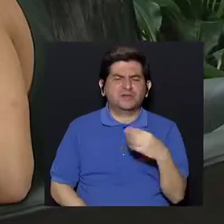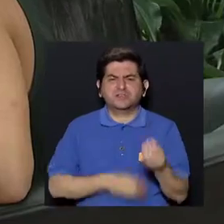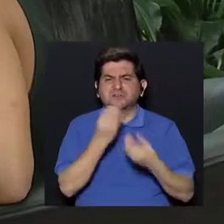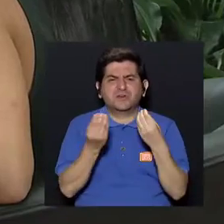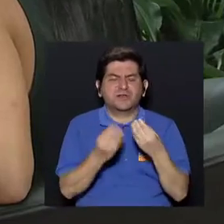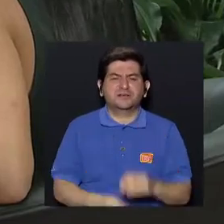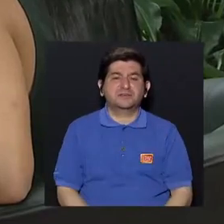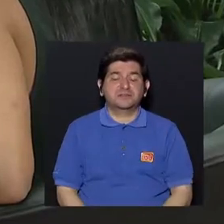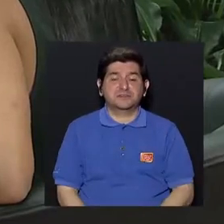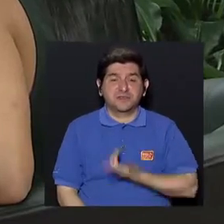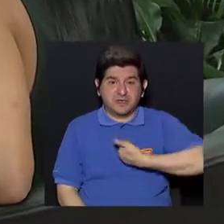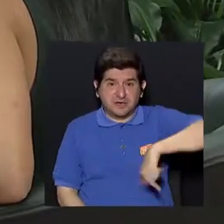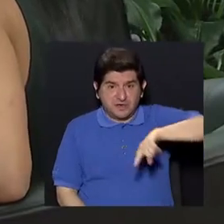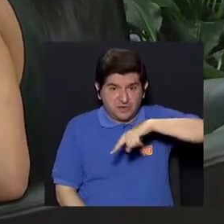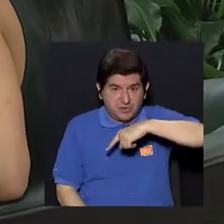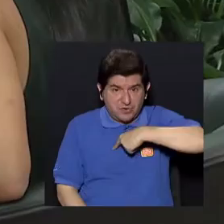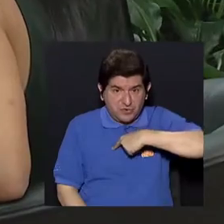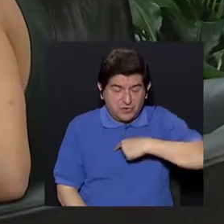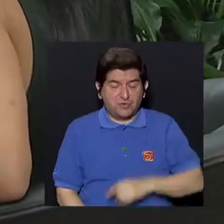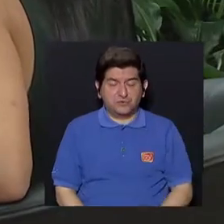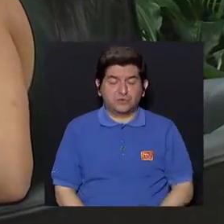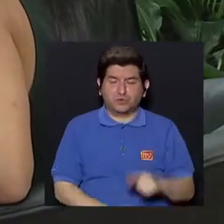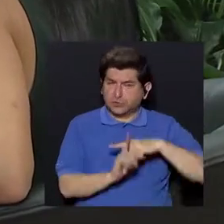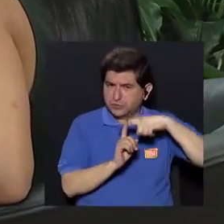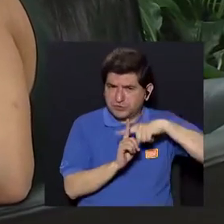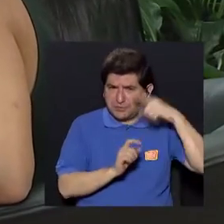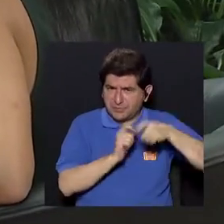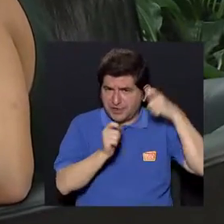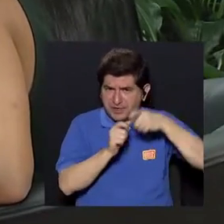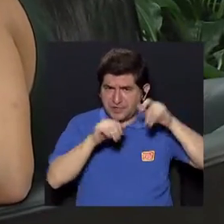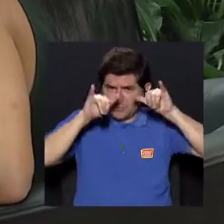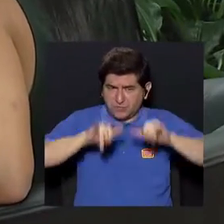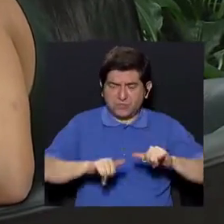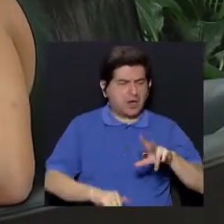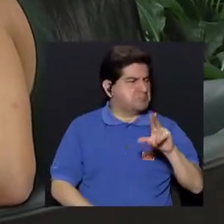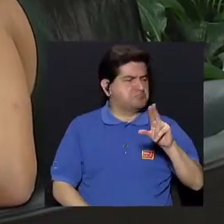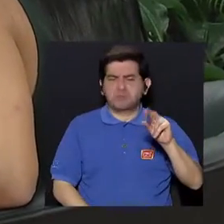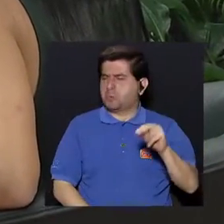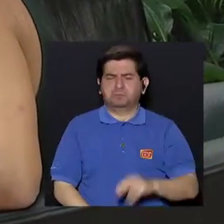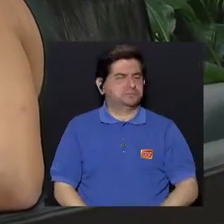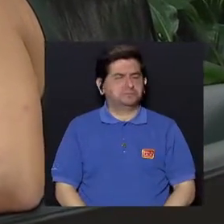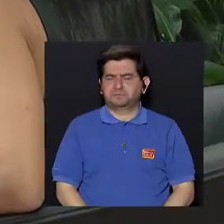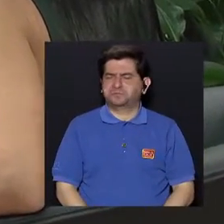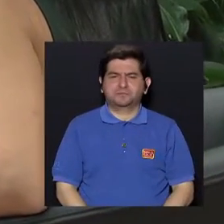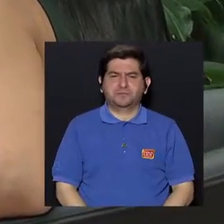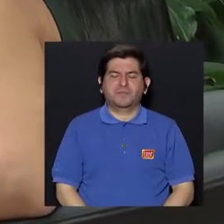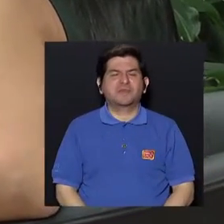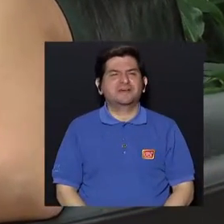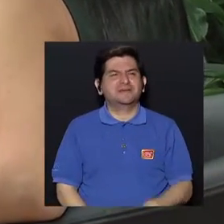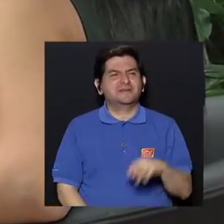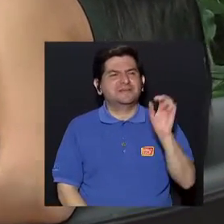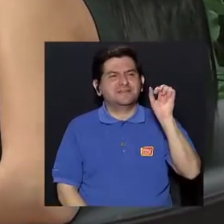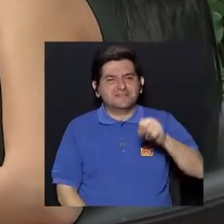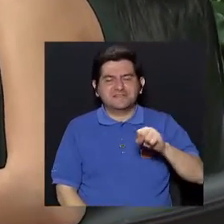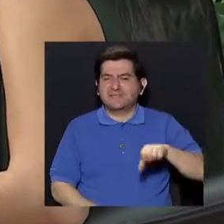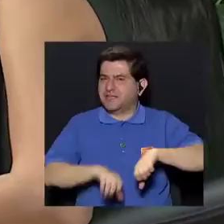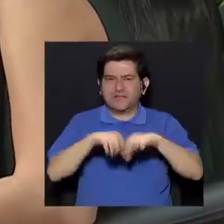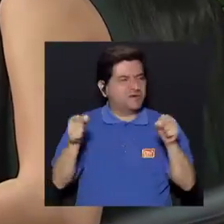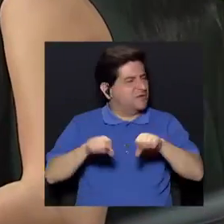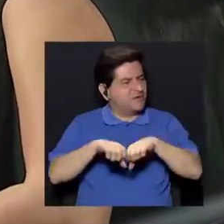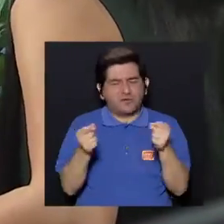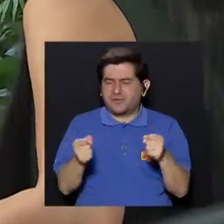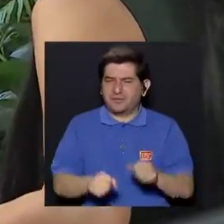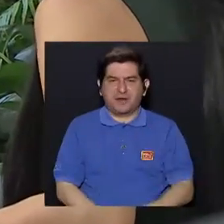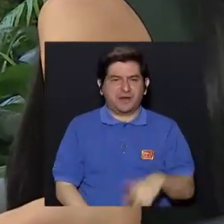Siempre que lo pongamos... ¿O alguna temperatura? No, no, no, en ese sentido no. Sí sería que no se quiebre,